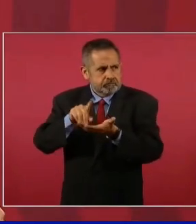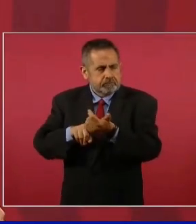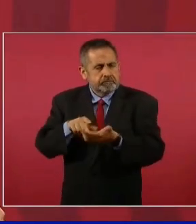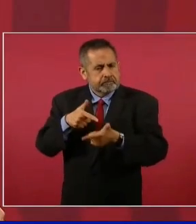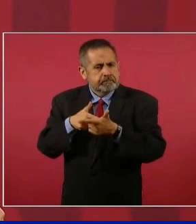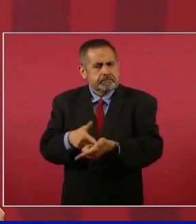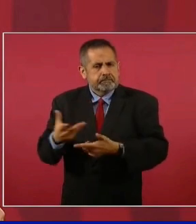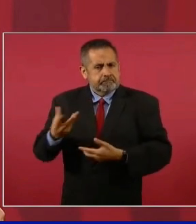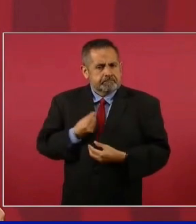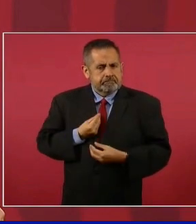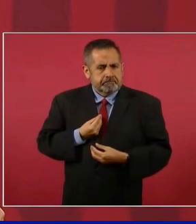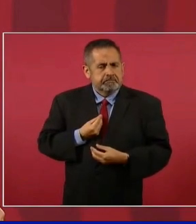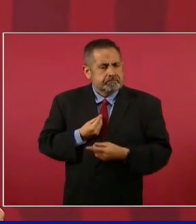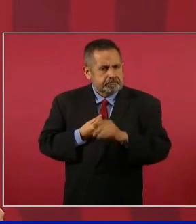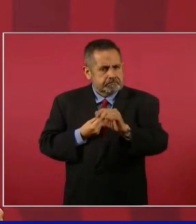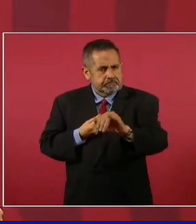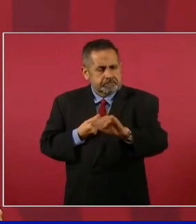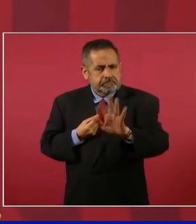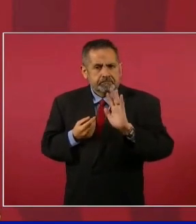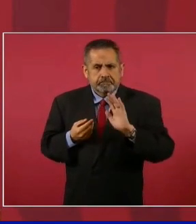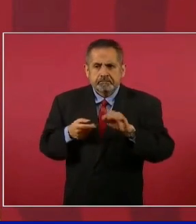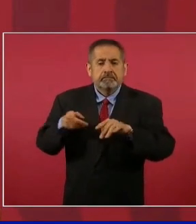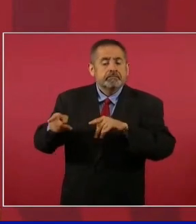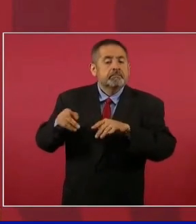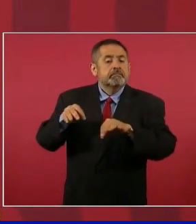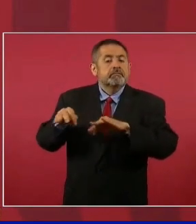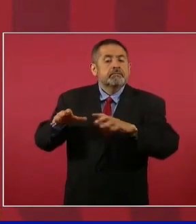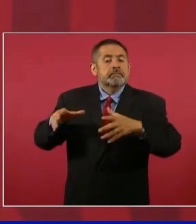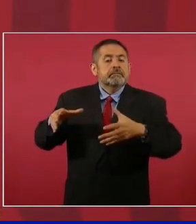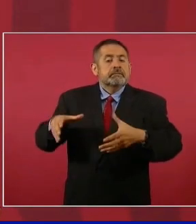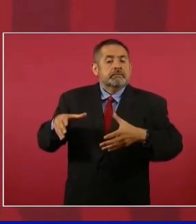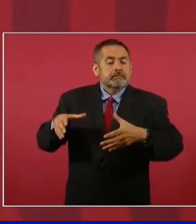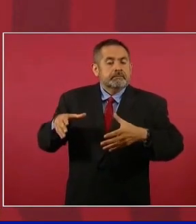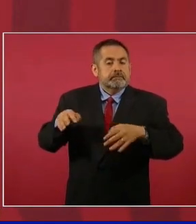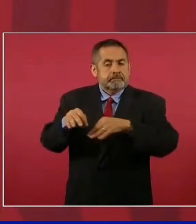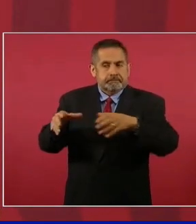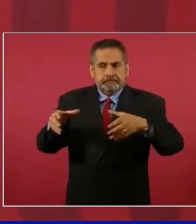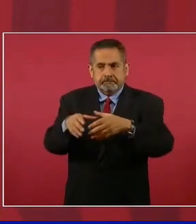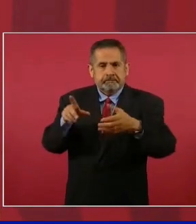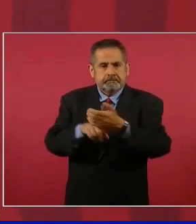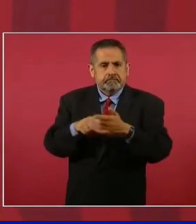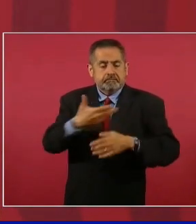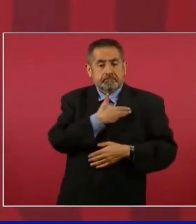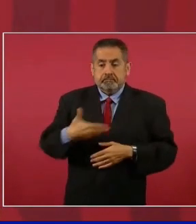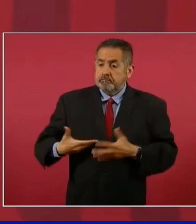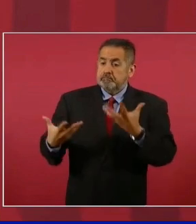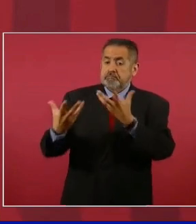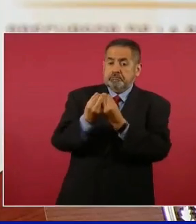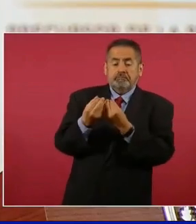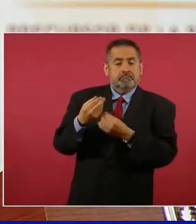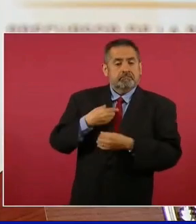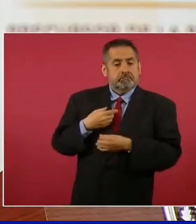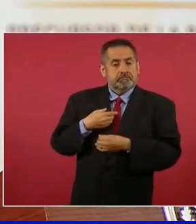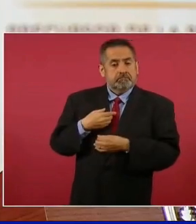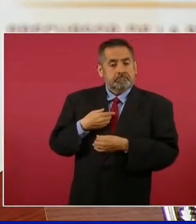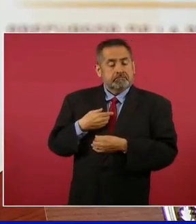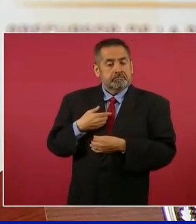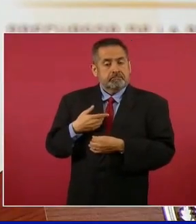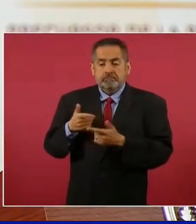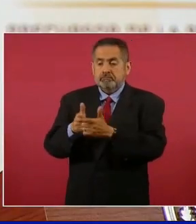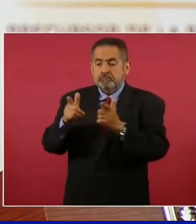a trabajar en la presidencia, porque